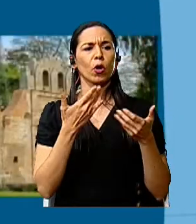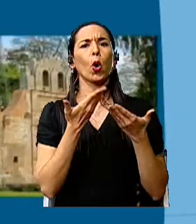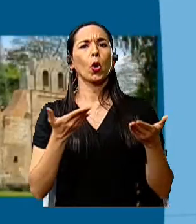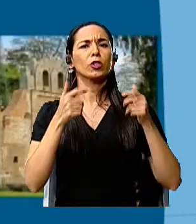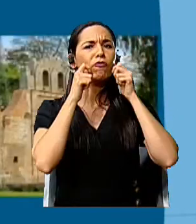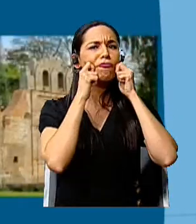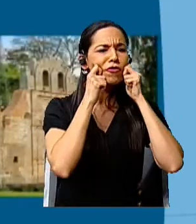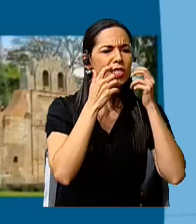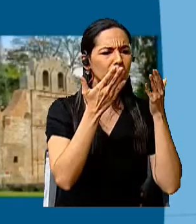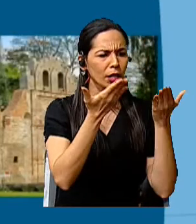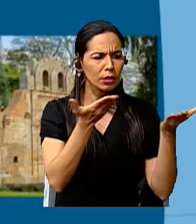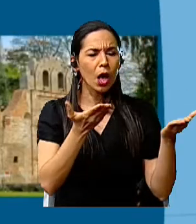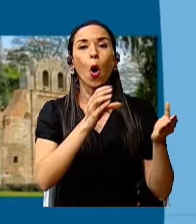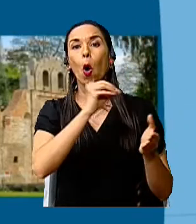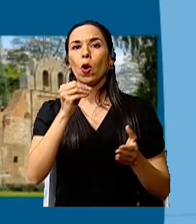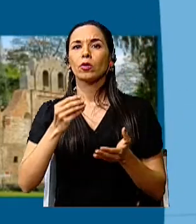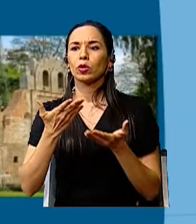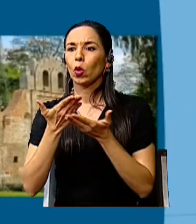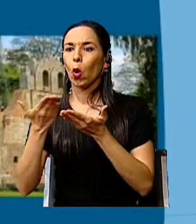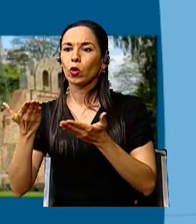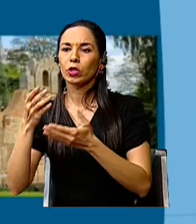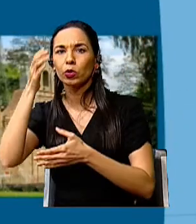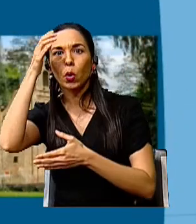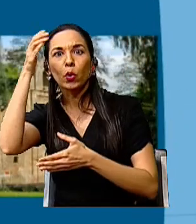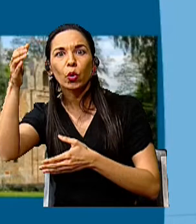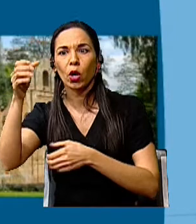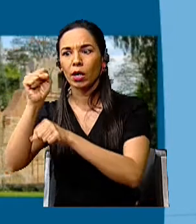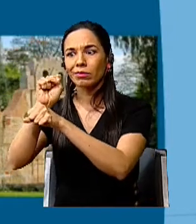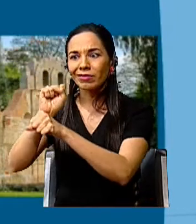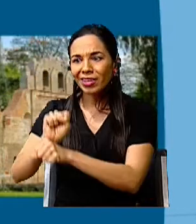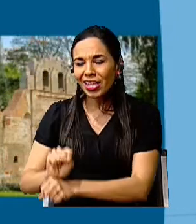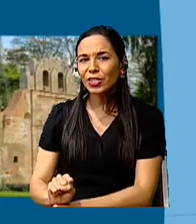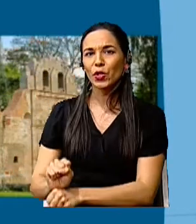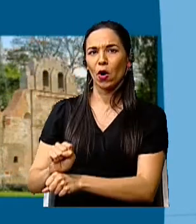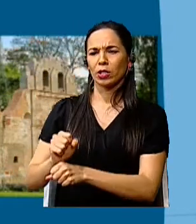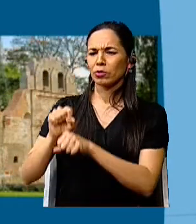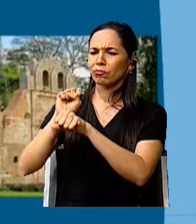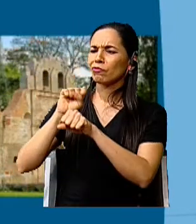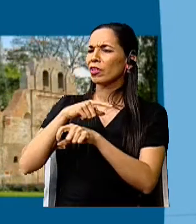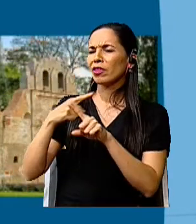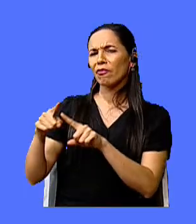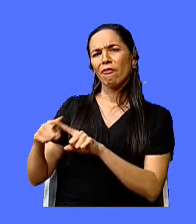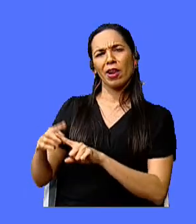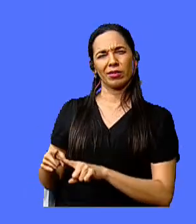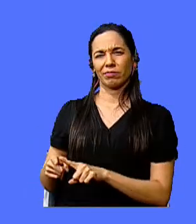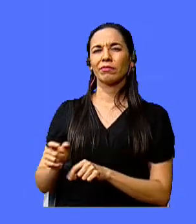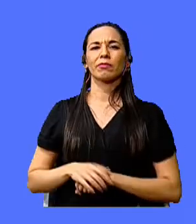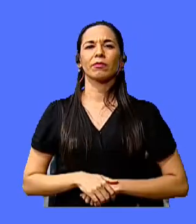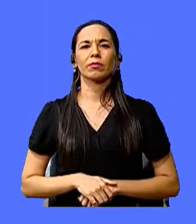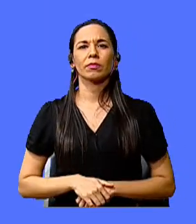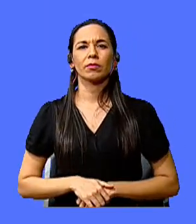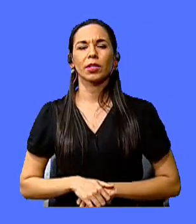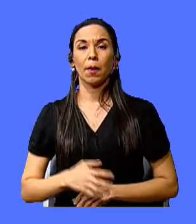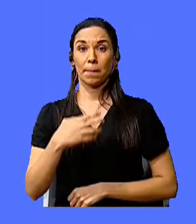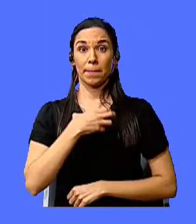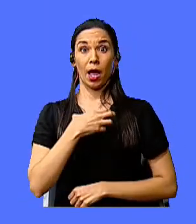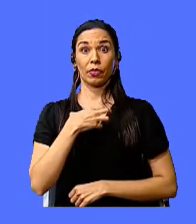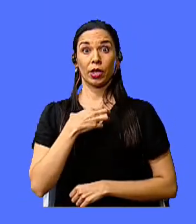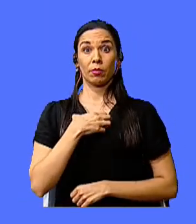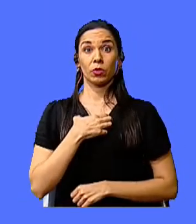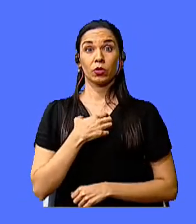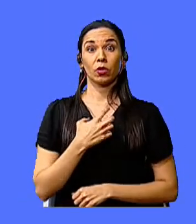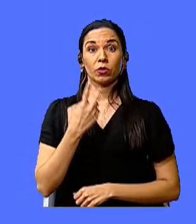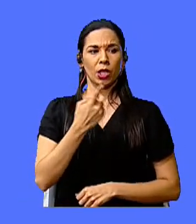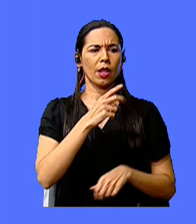ser rasgos culturales, tradiciones, costumbres, entre otras. El patrimonio se divide